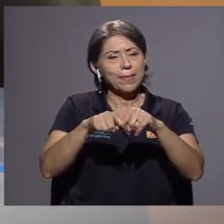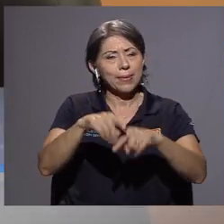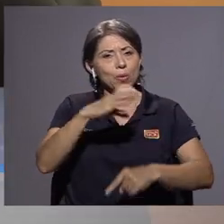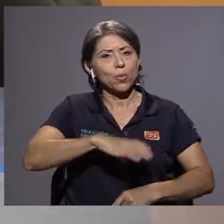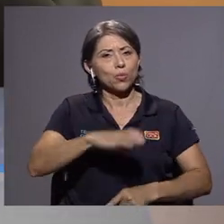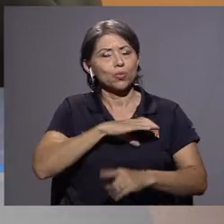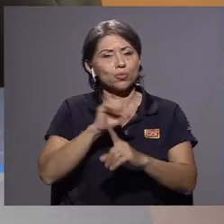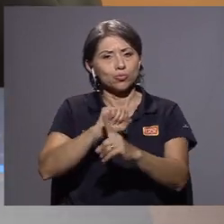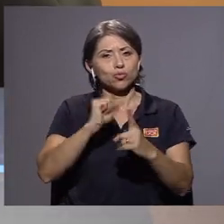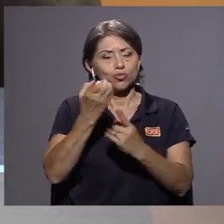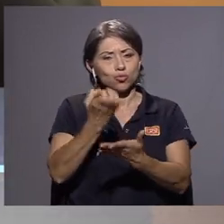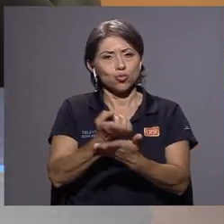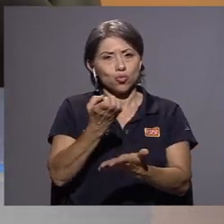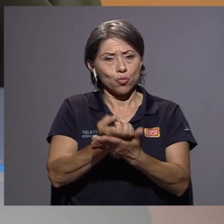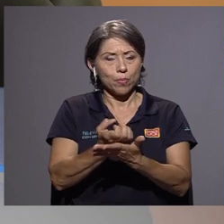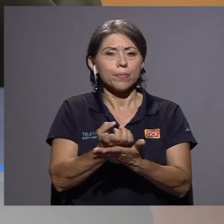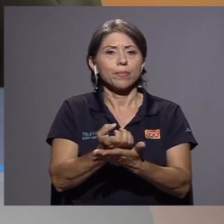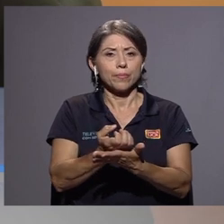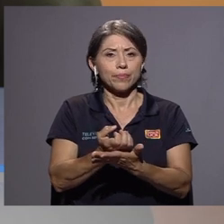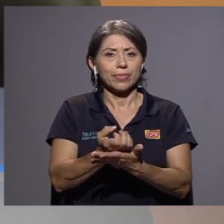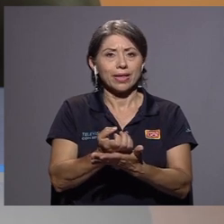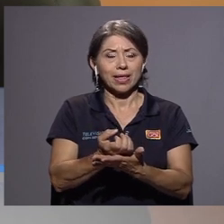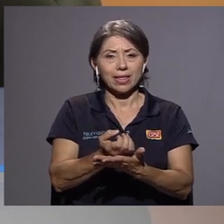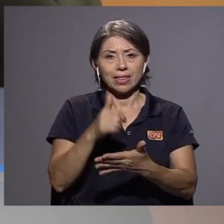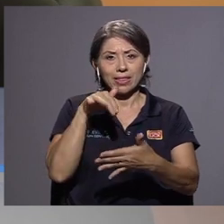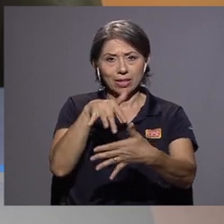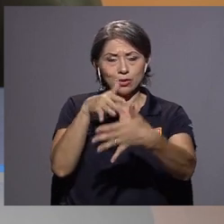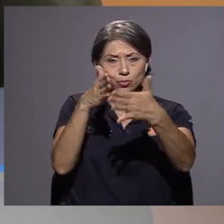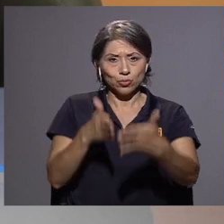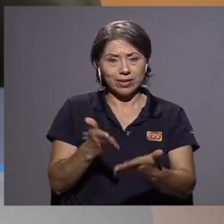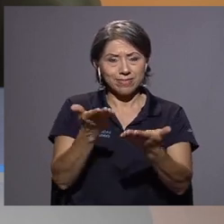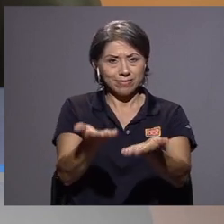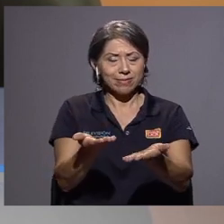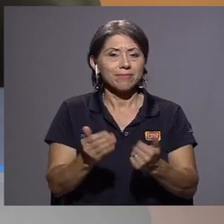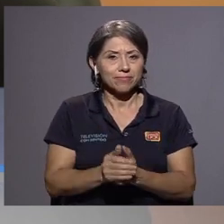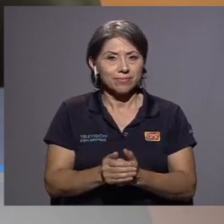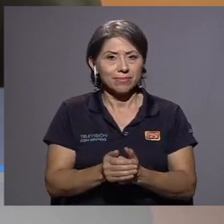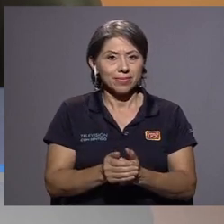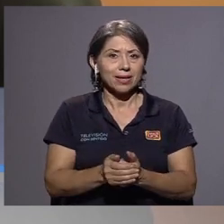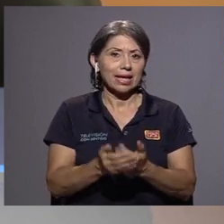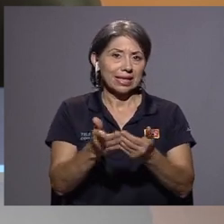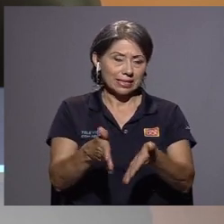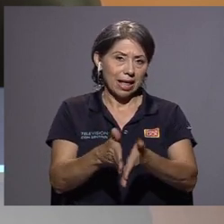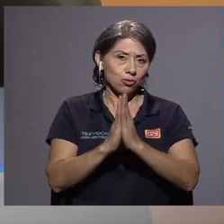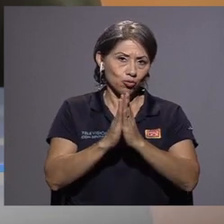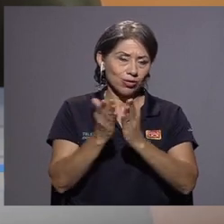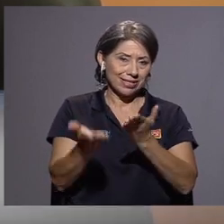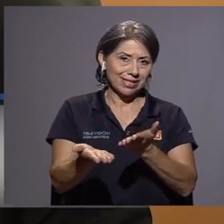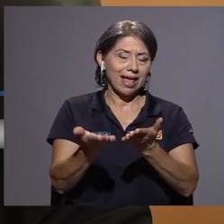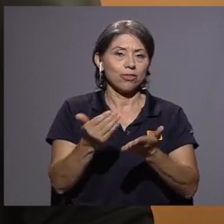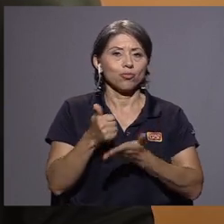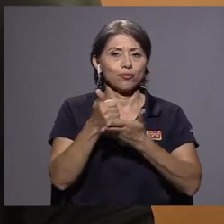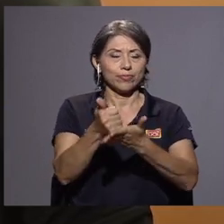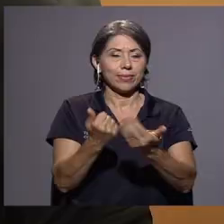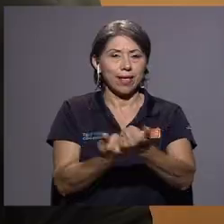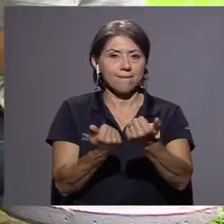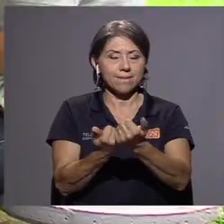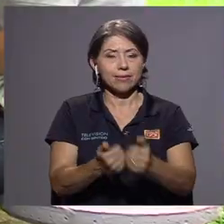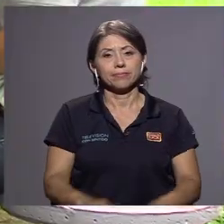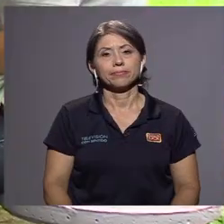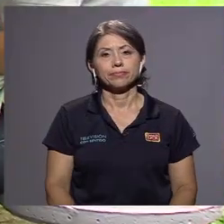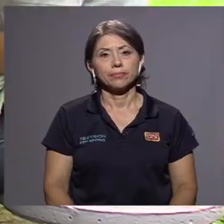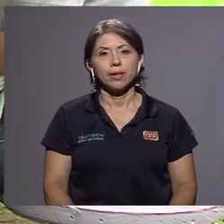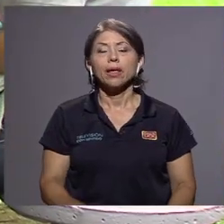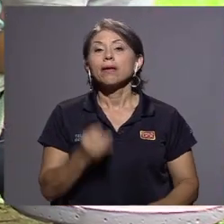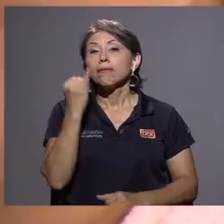función de la condición socioeconómica que tenga la persona estudiante que está solicitando